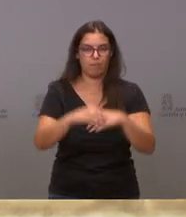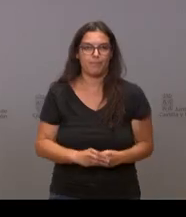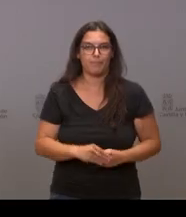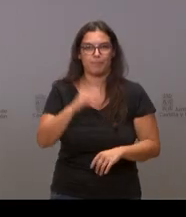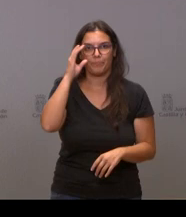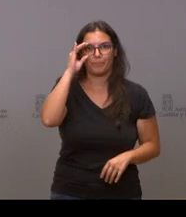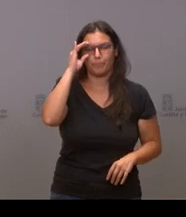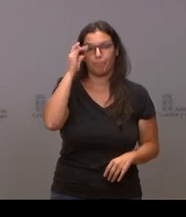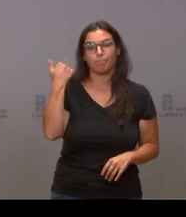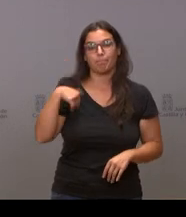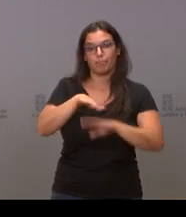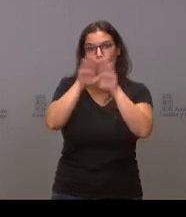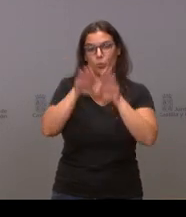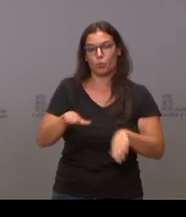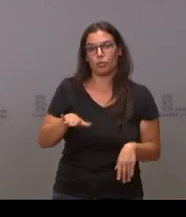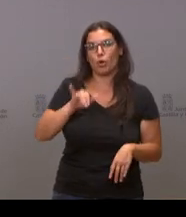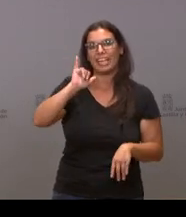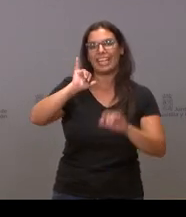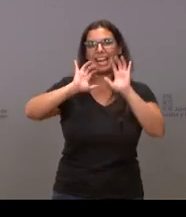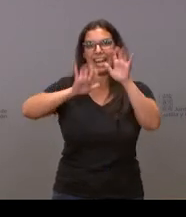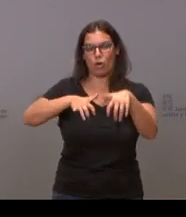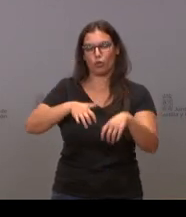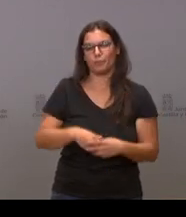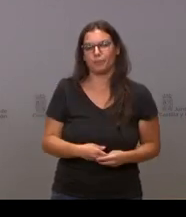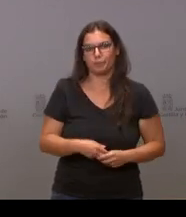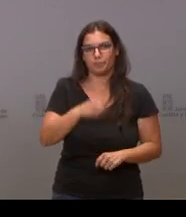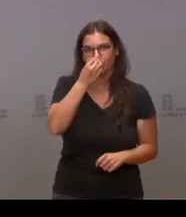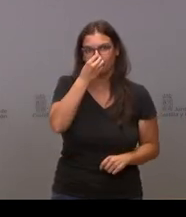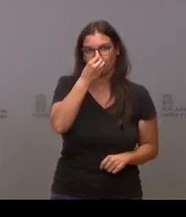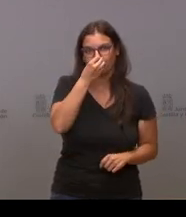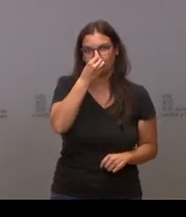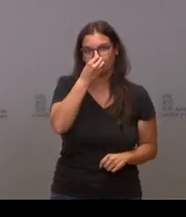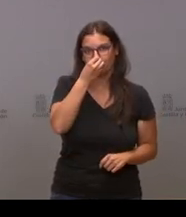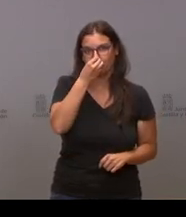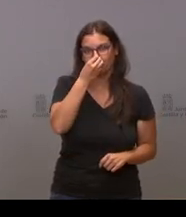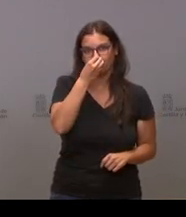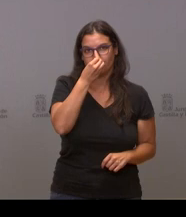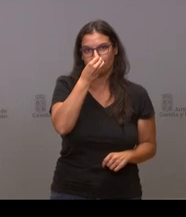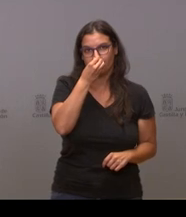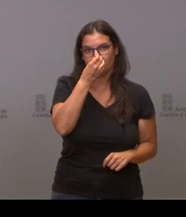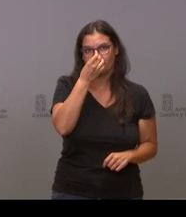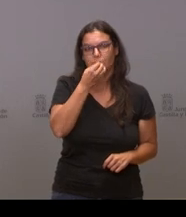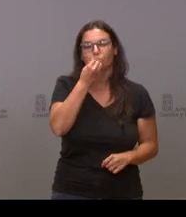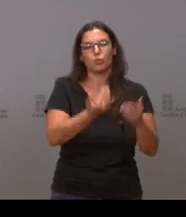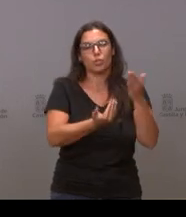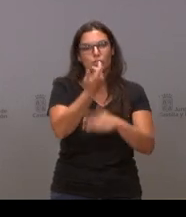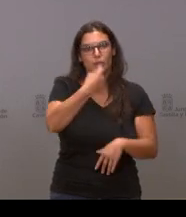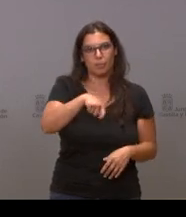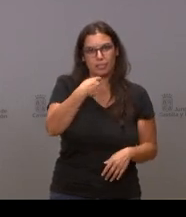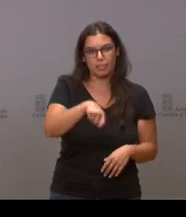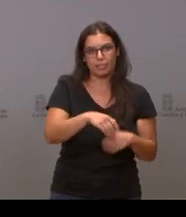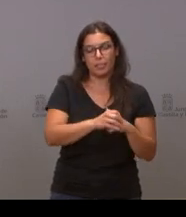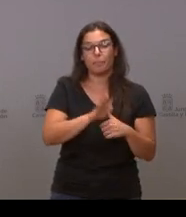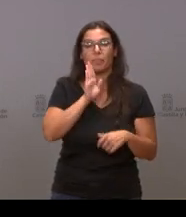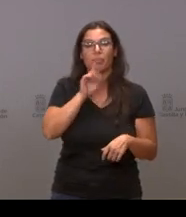Vamos a finalizar con Ni León y Elizabeth Alba. Elizabeth, adelante. Buenos días, presidente. Durante su